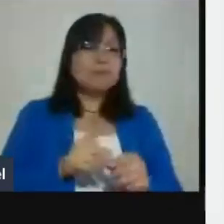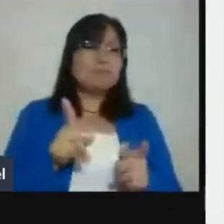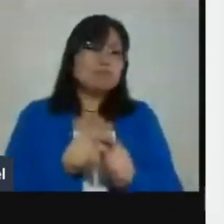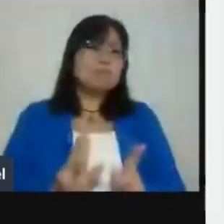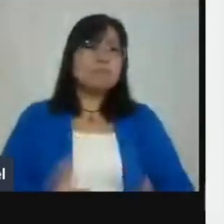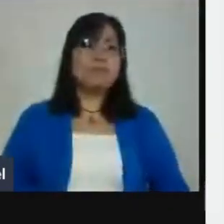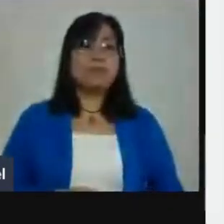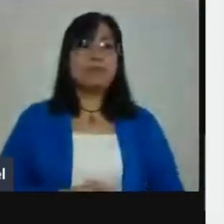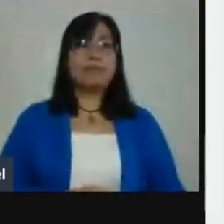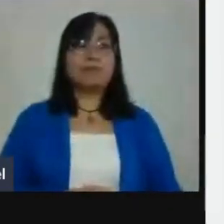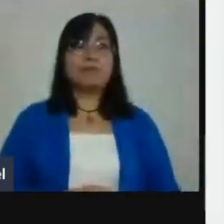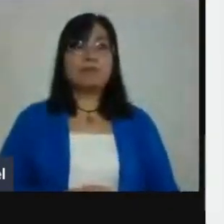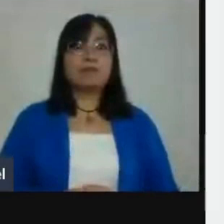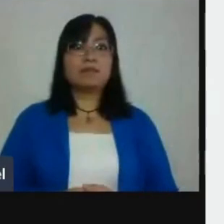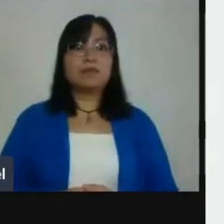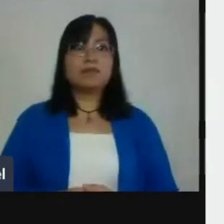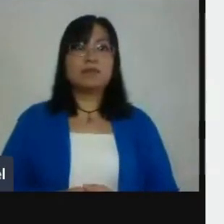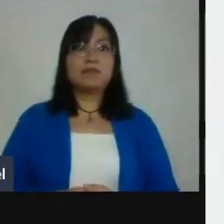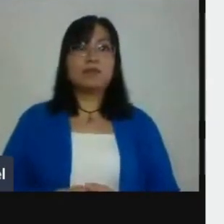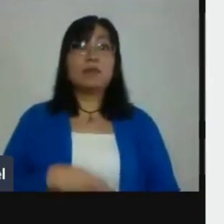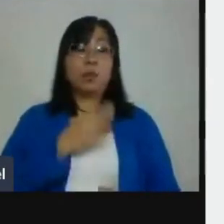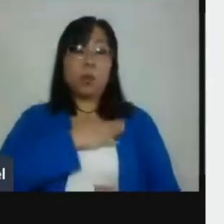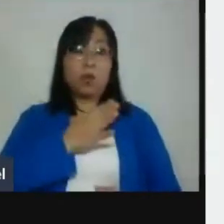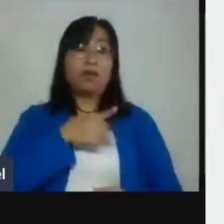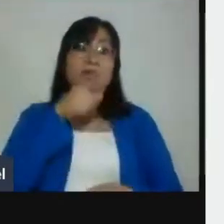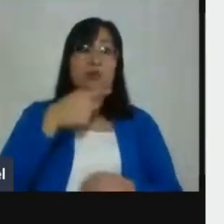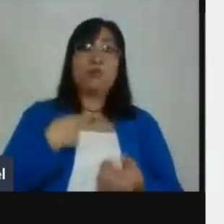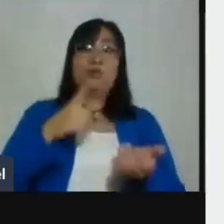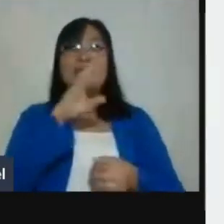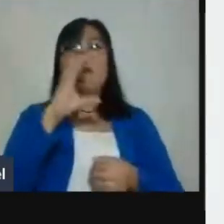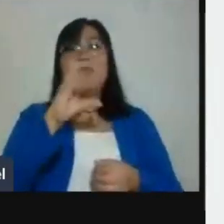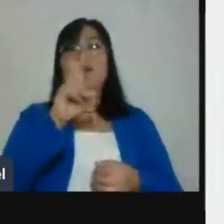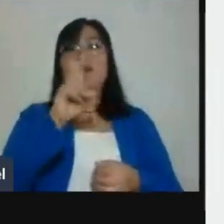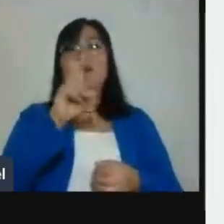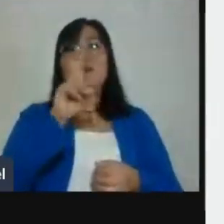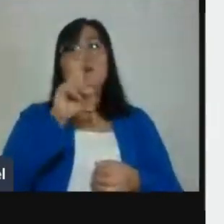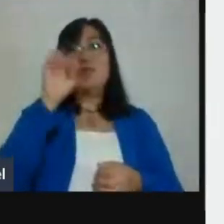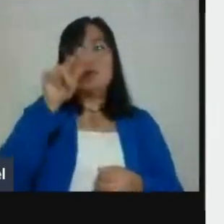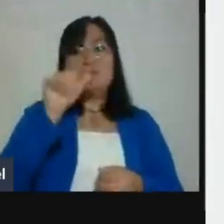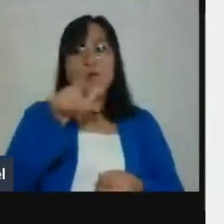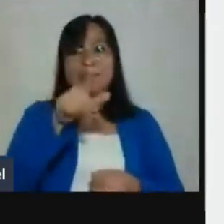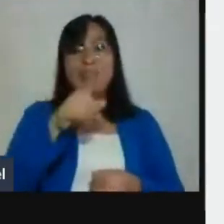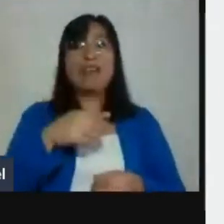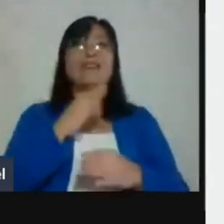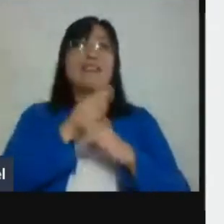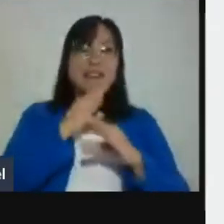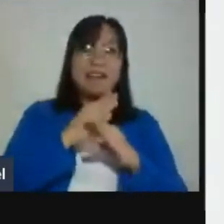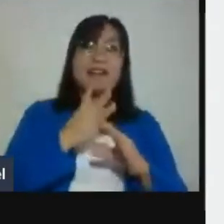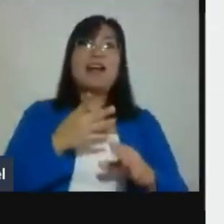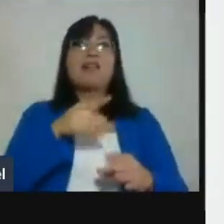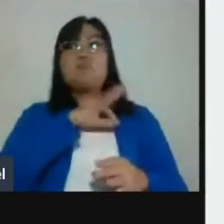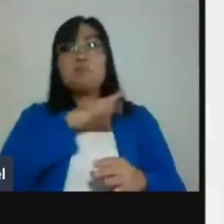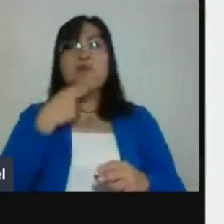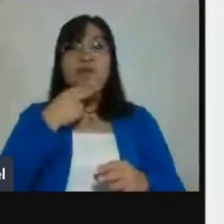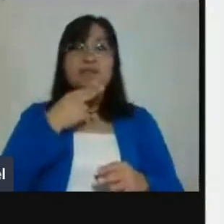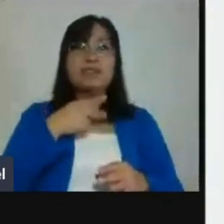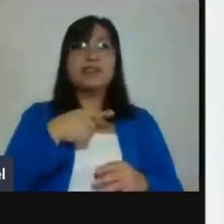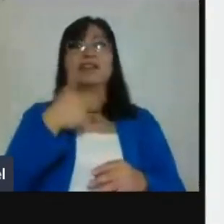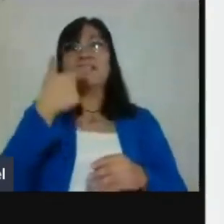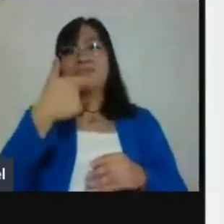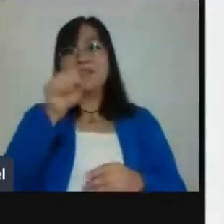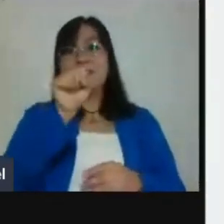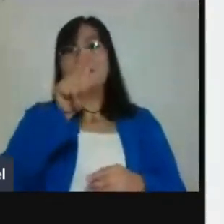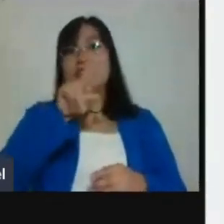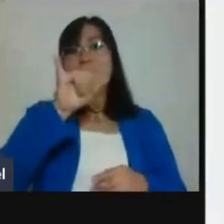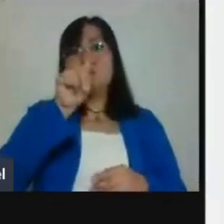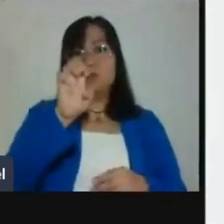tu cuenta de G Suite para la educación, pues, cualquier cosa que tengas en Drive la puedes jalar. Entonces, si tú hiciste un